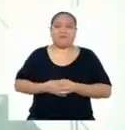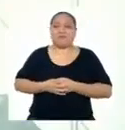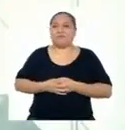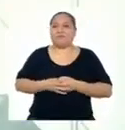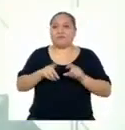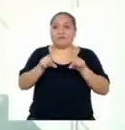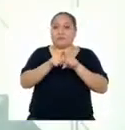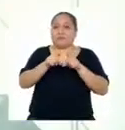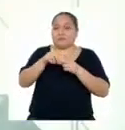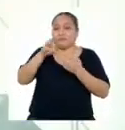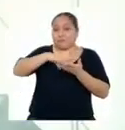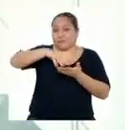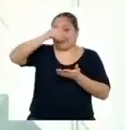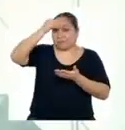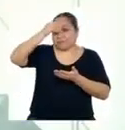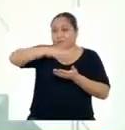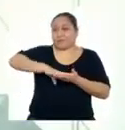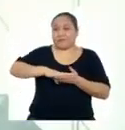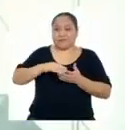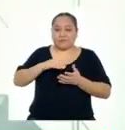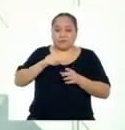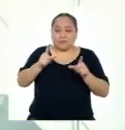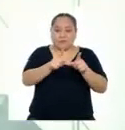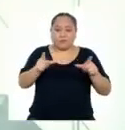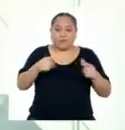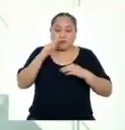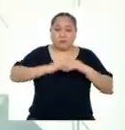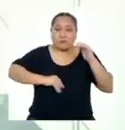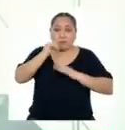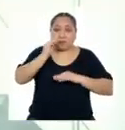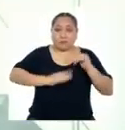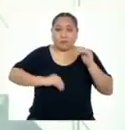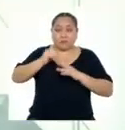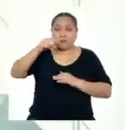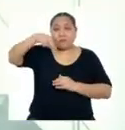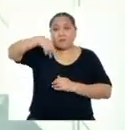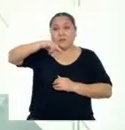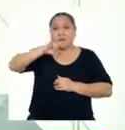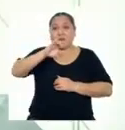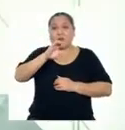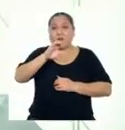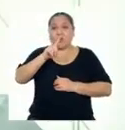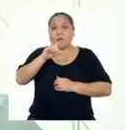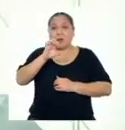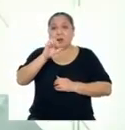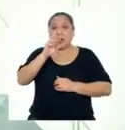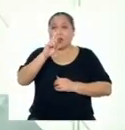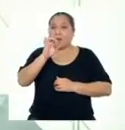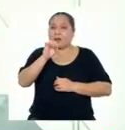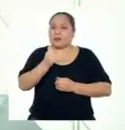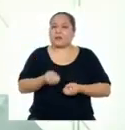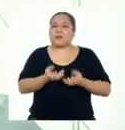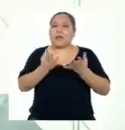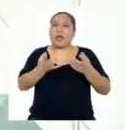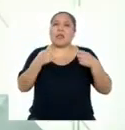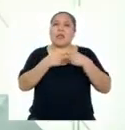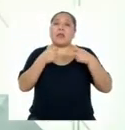Además aprendimos que las centrales nucleares generan energía nuclear por fisión ¿Y qué era la fisión?